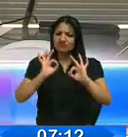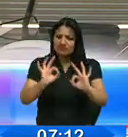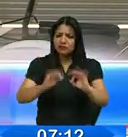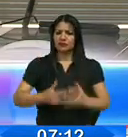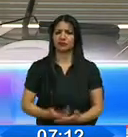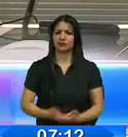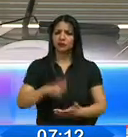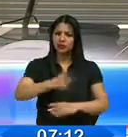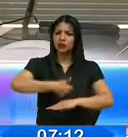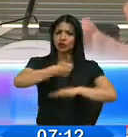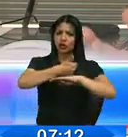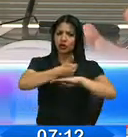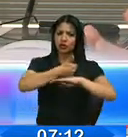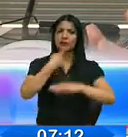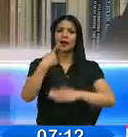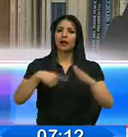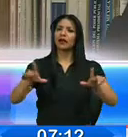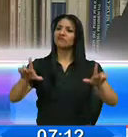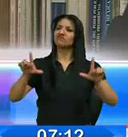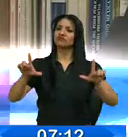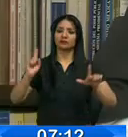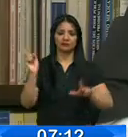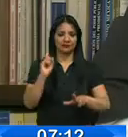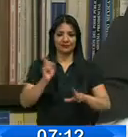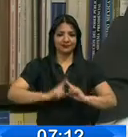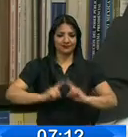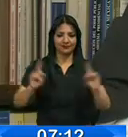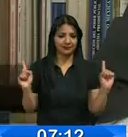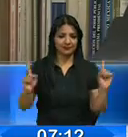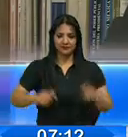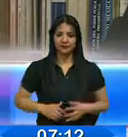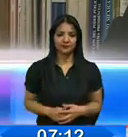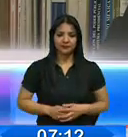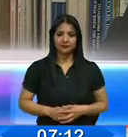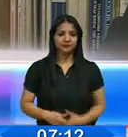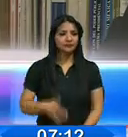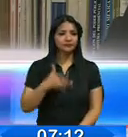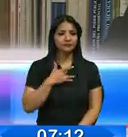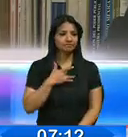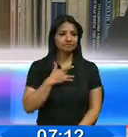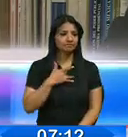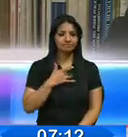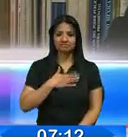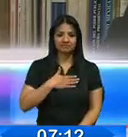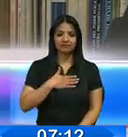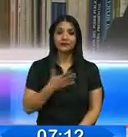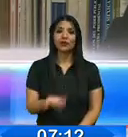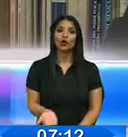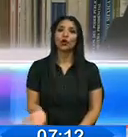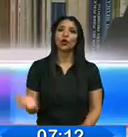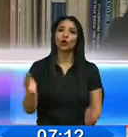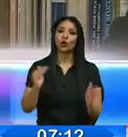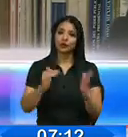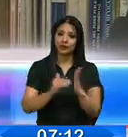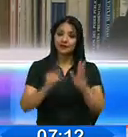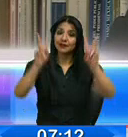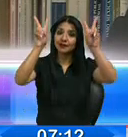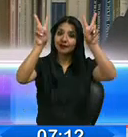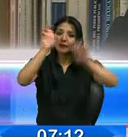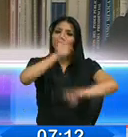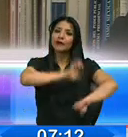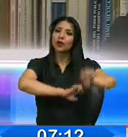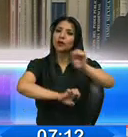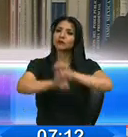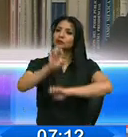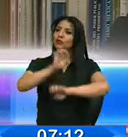hagámoslo una corte no para la coyuntura. Porque lamentablemente hemos vuelto a poner de moda el tema de la evaluación en